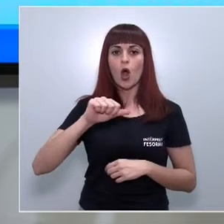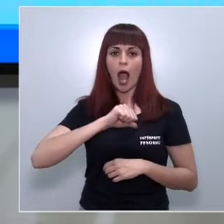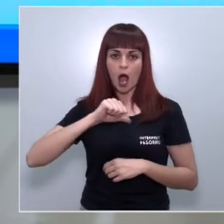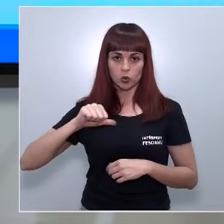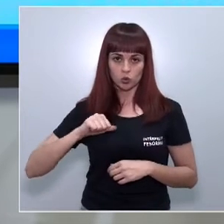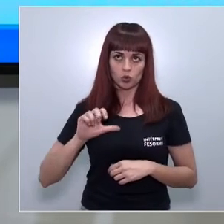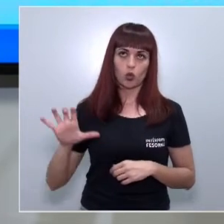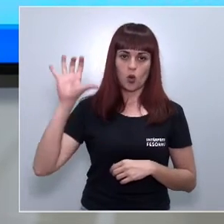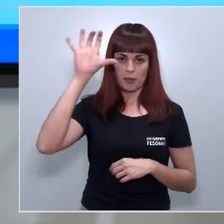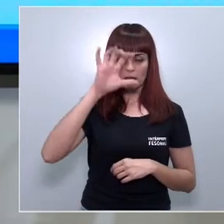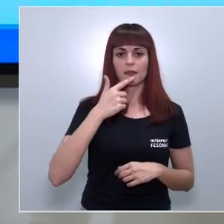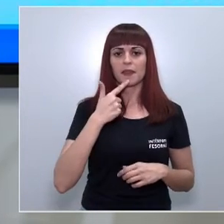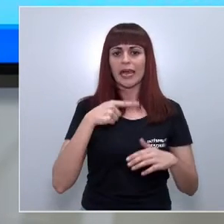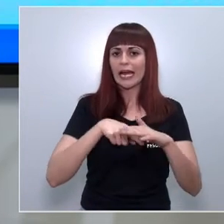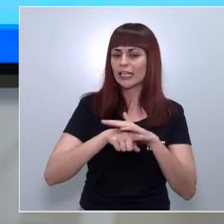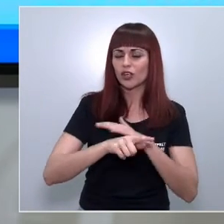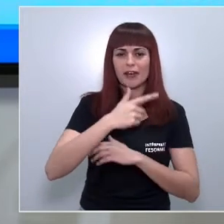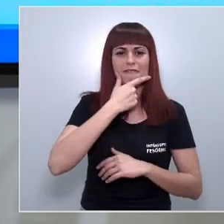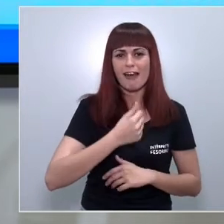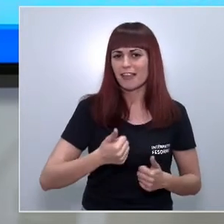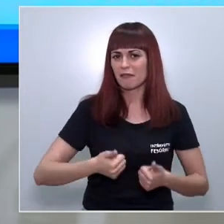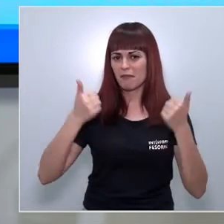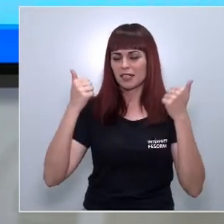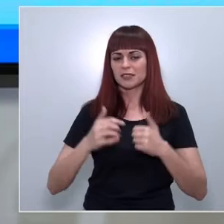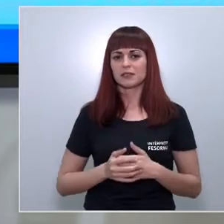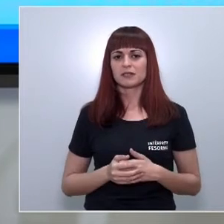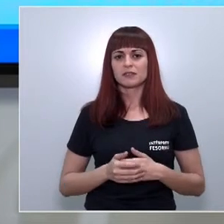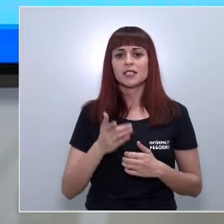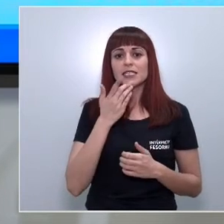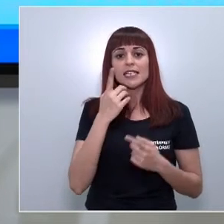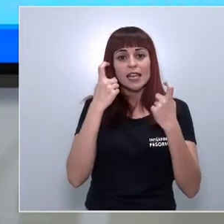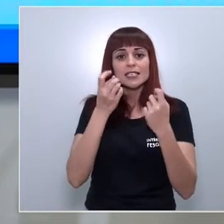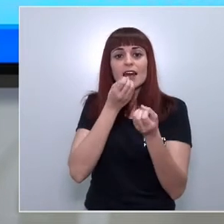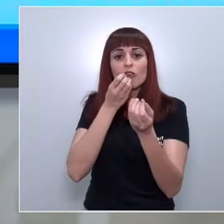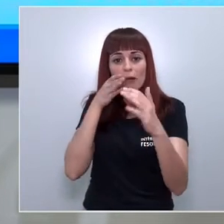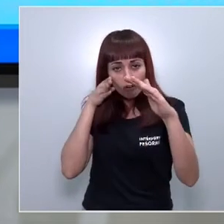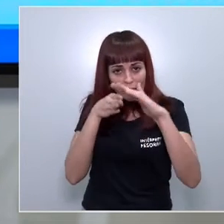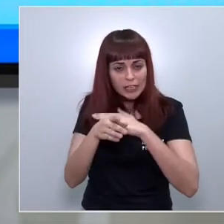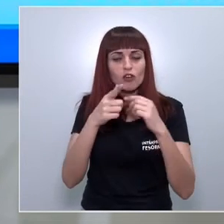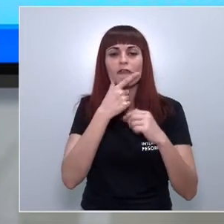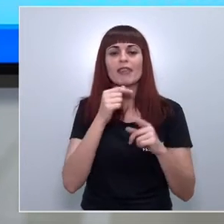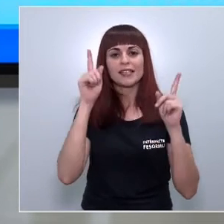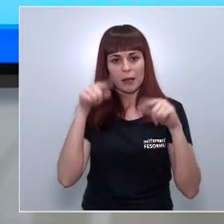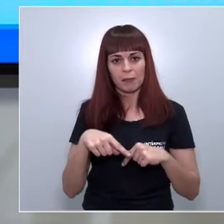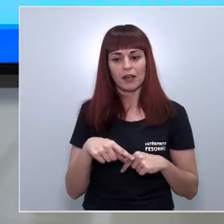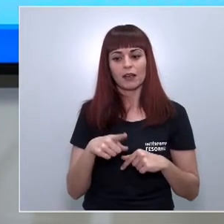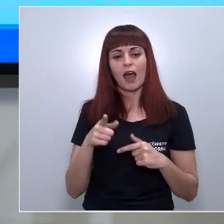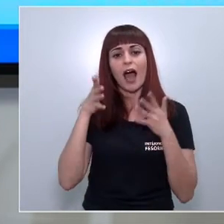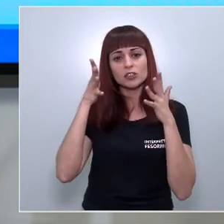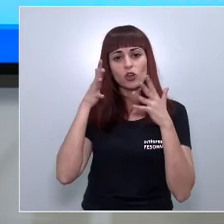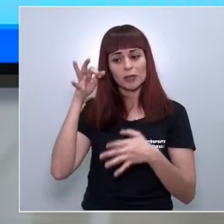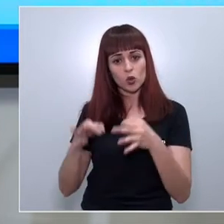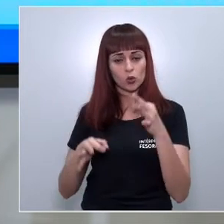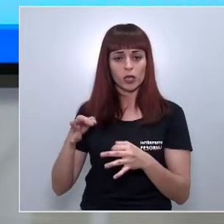unifica y simplifica trámites, facilita la identificación y el acceso a la información, incrementa la seguridad jurídica en la